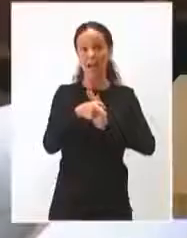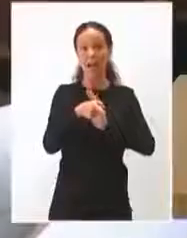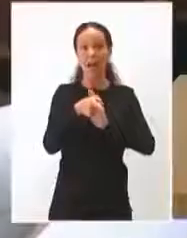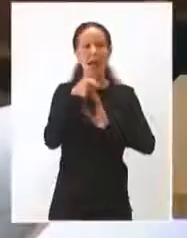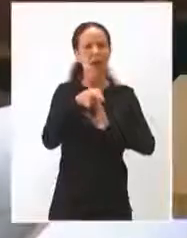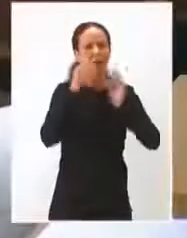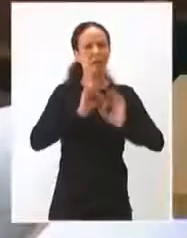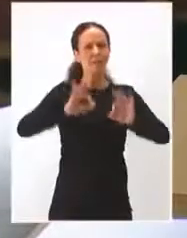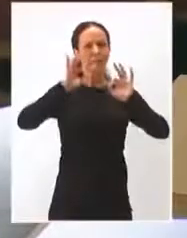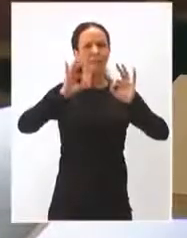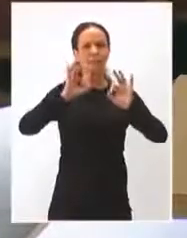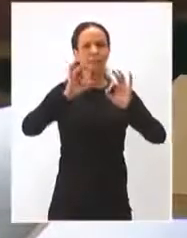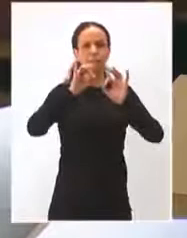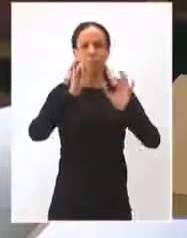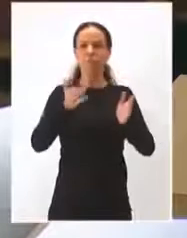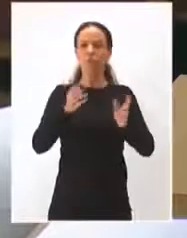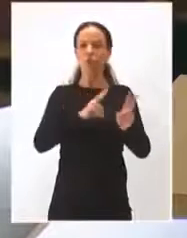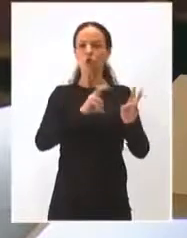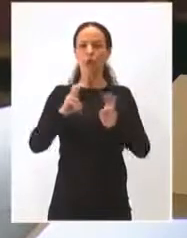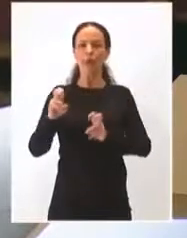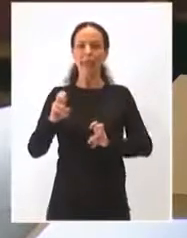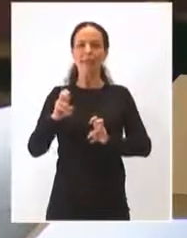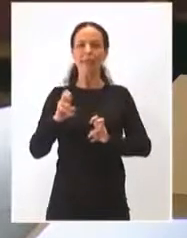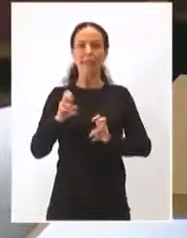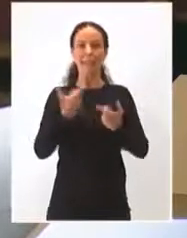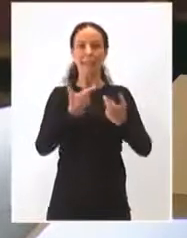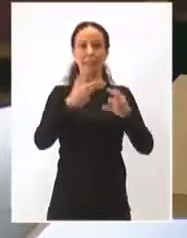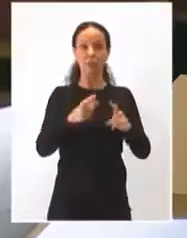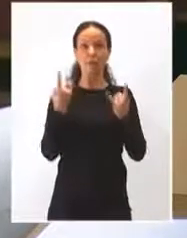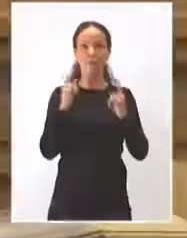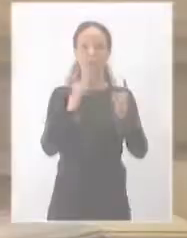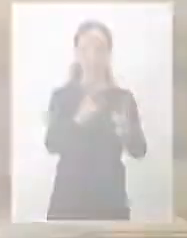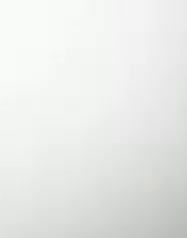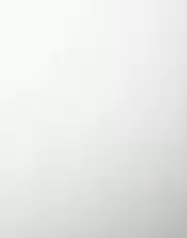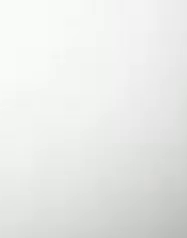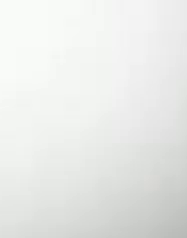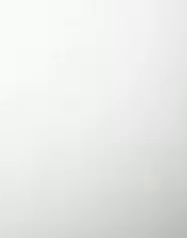especial salida a reclamaciones y a novedades en el sector forestal y en la economía circular.